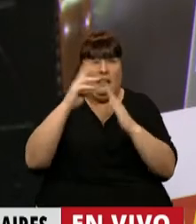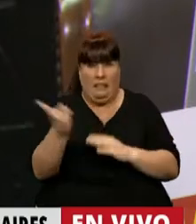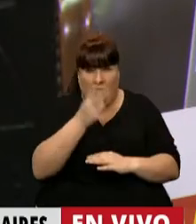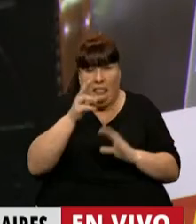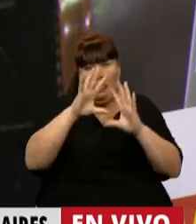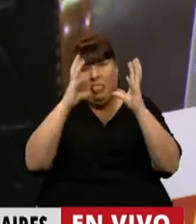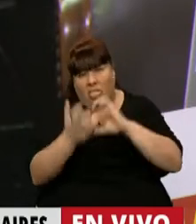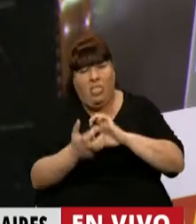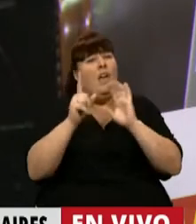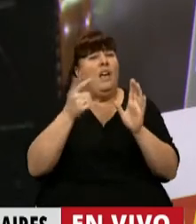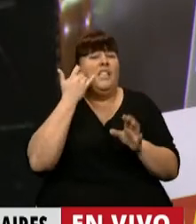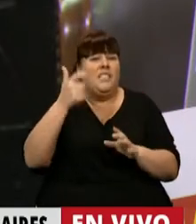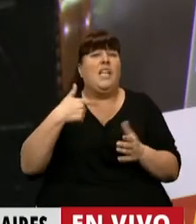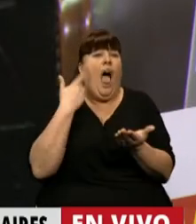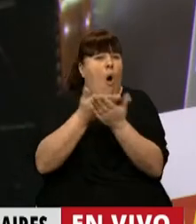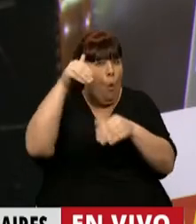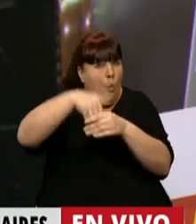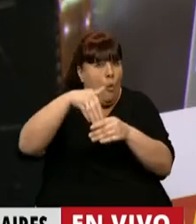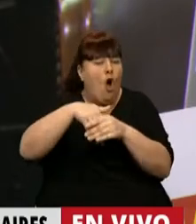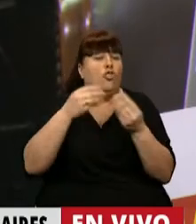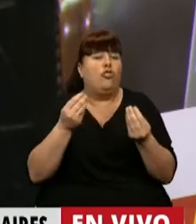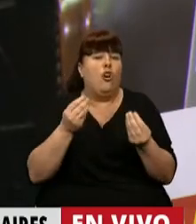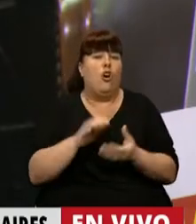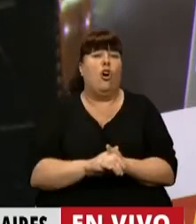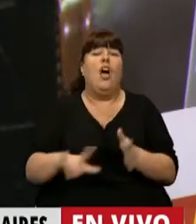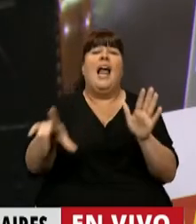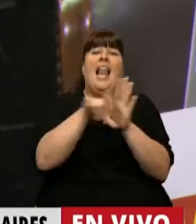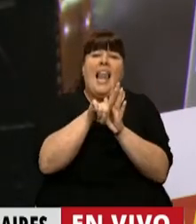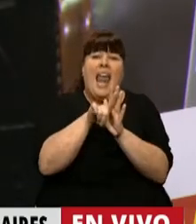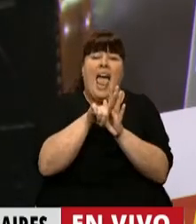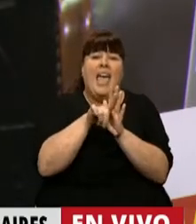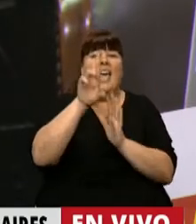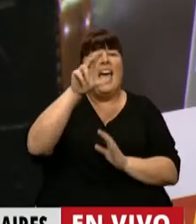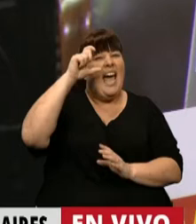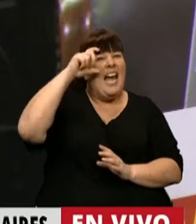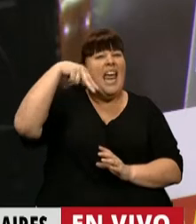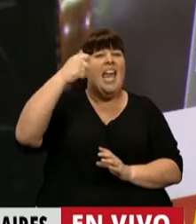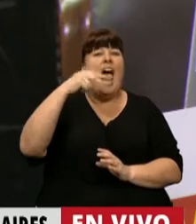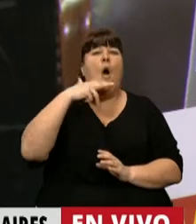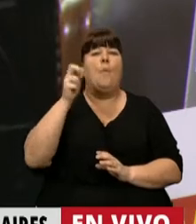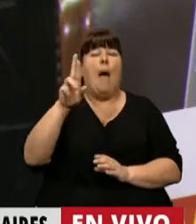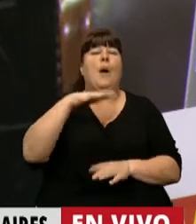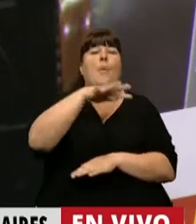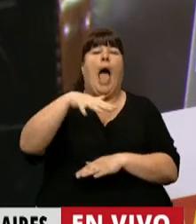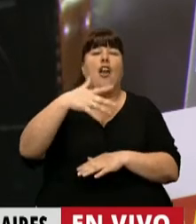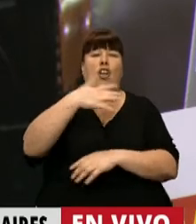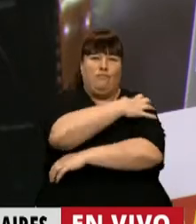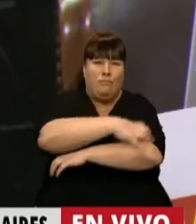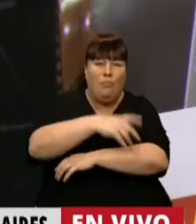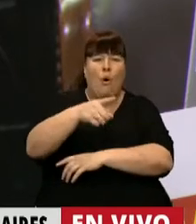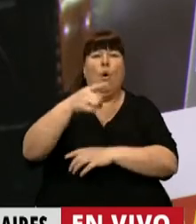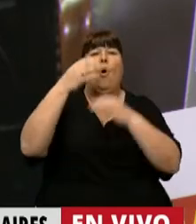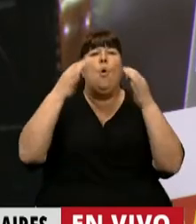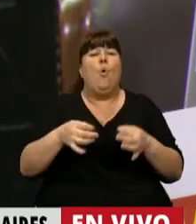lo que ya se ha votado por este cuerpo en la ley del RENAVAP, del Registro Nacional de Barrios Populares, que